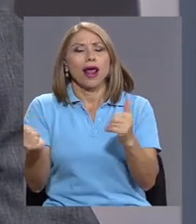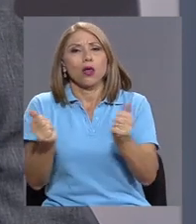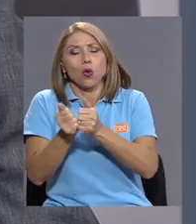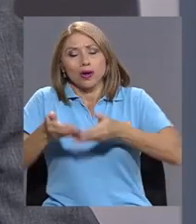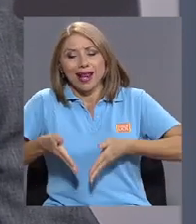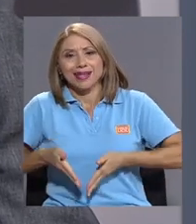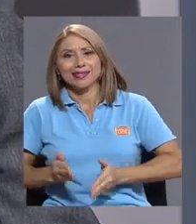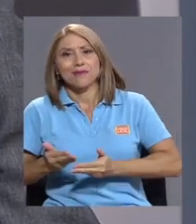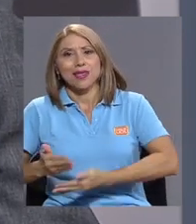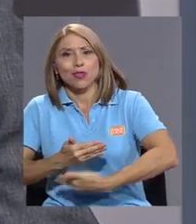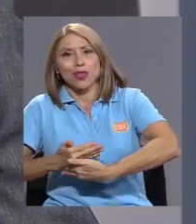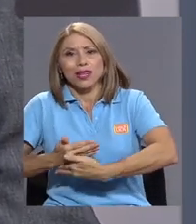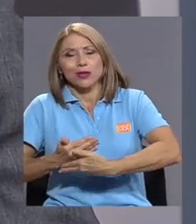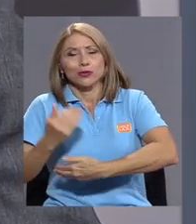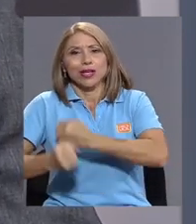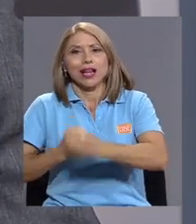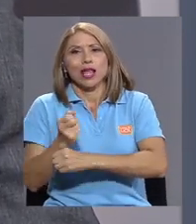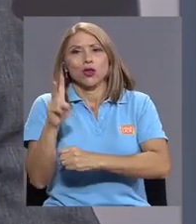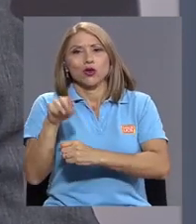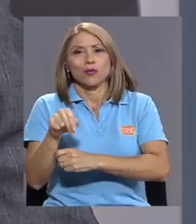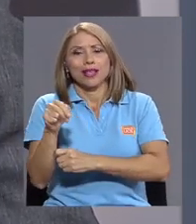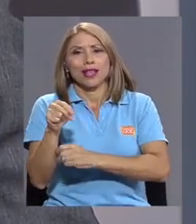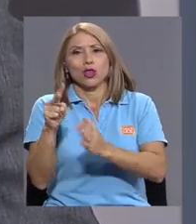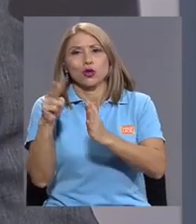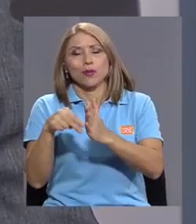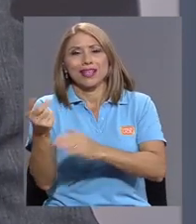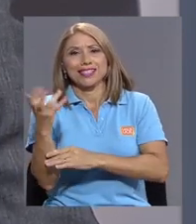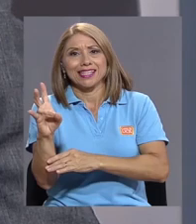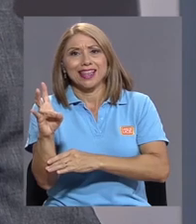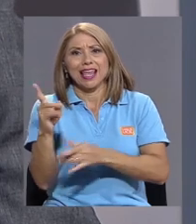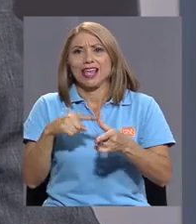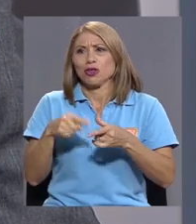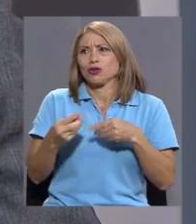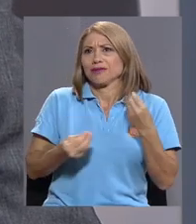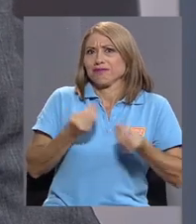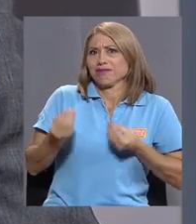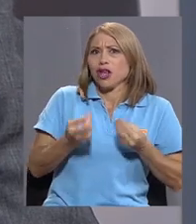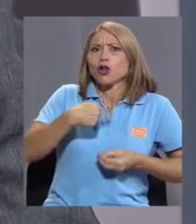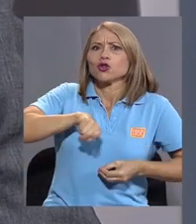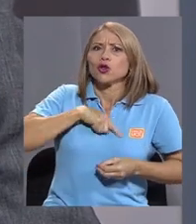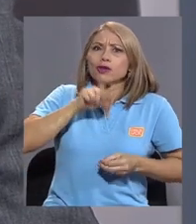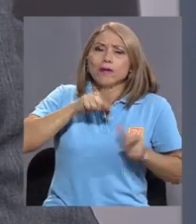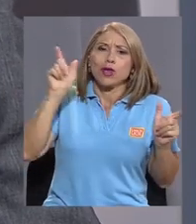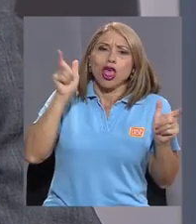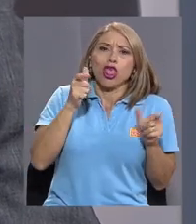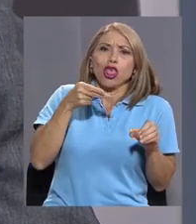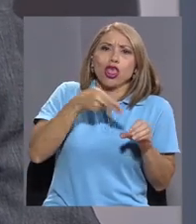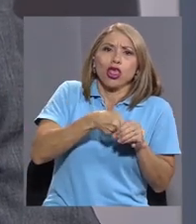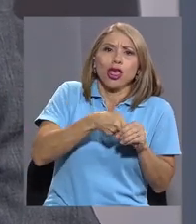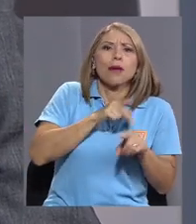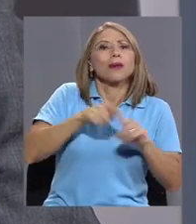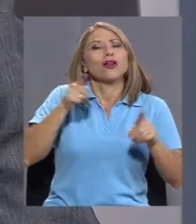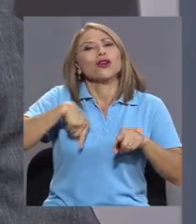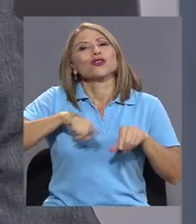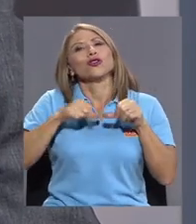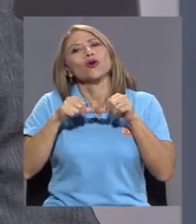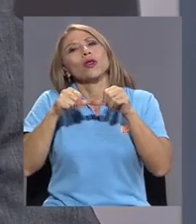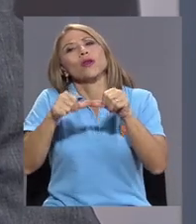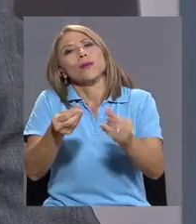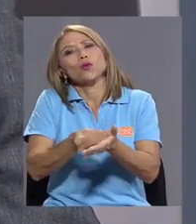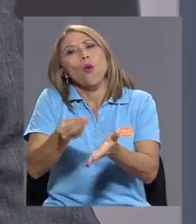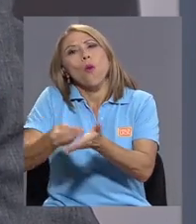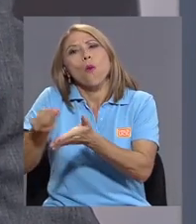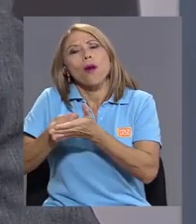a pesar de que es como un doble discurso, porque tenemos que descarbonizarnos, pero seguimos importando carros que causan un